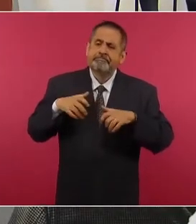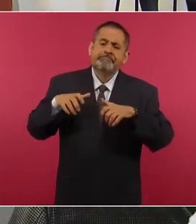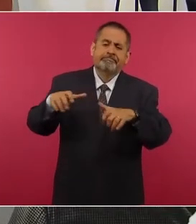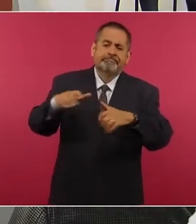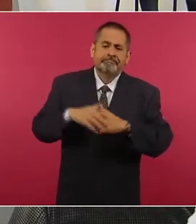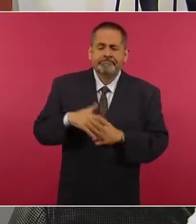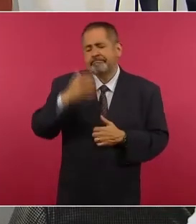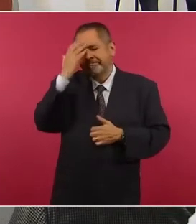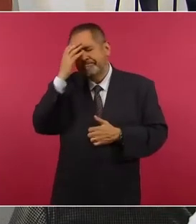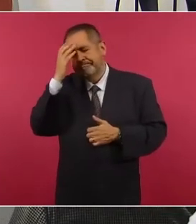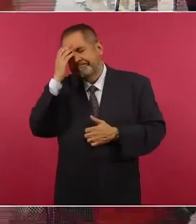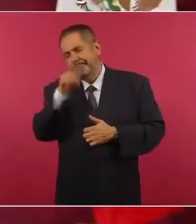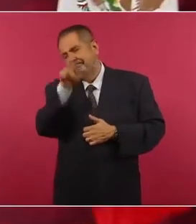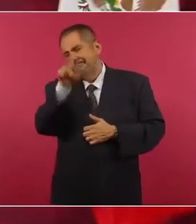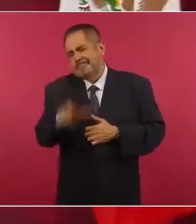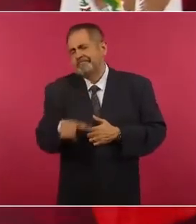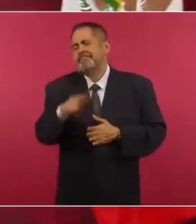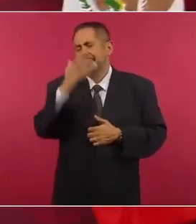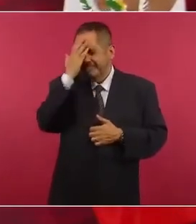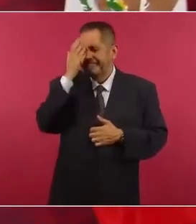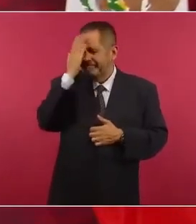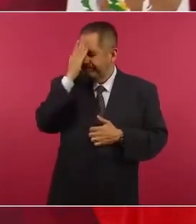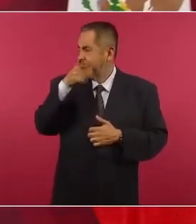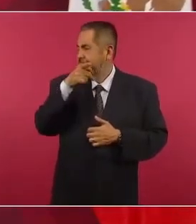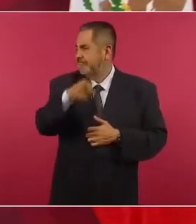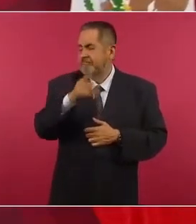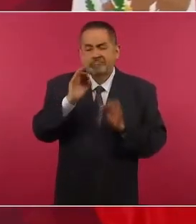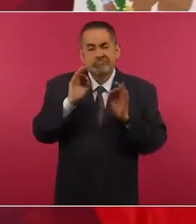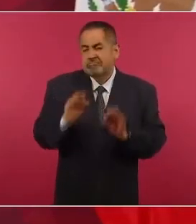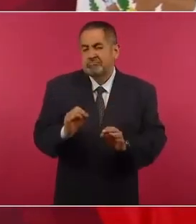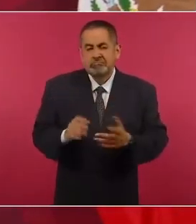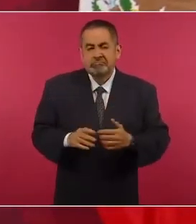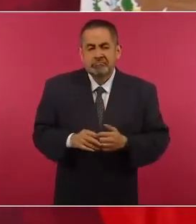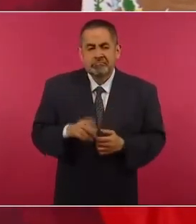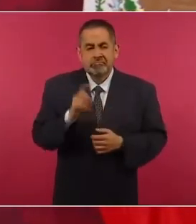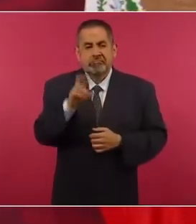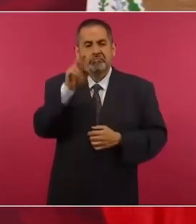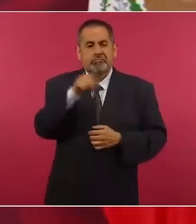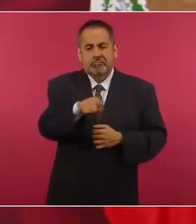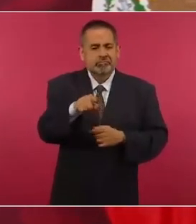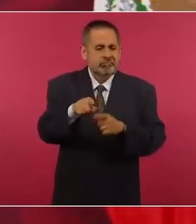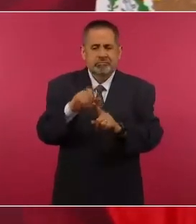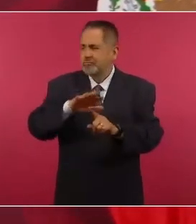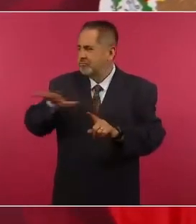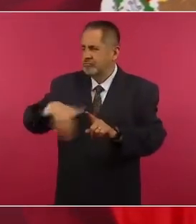la gente conoce perfectamente al doctor Américo.